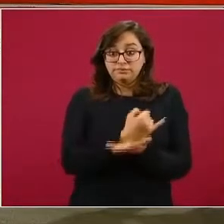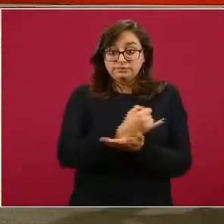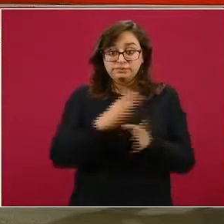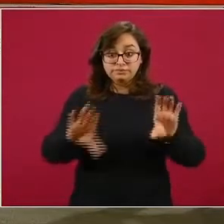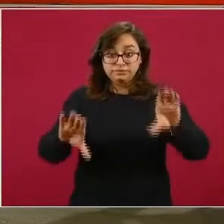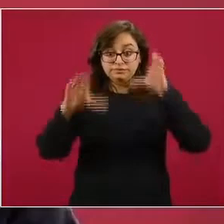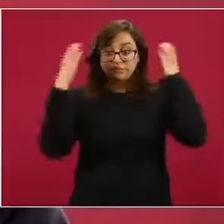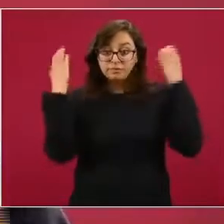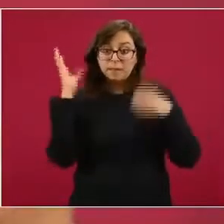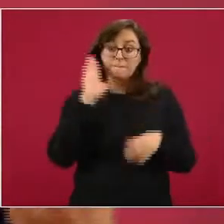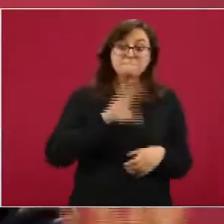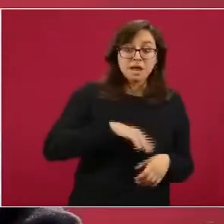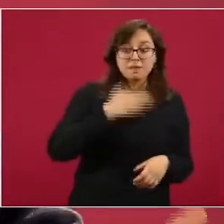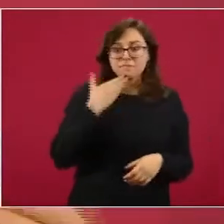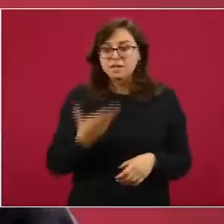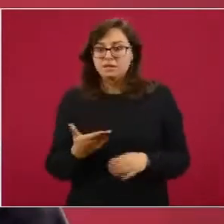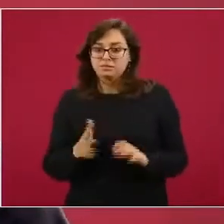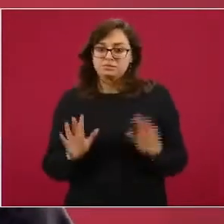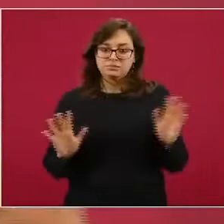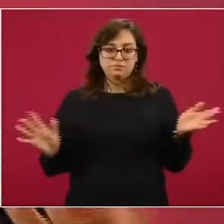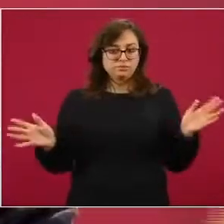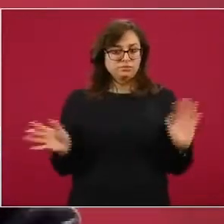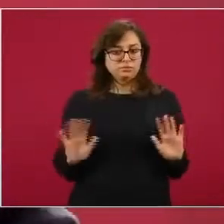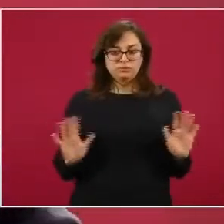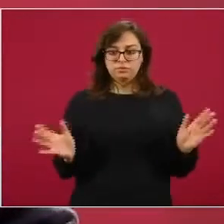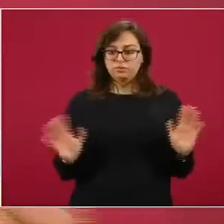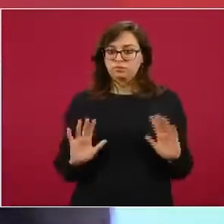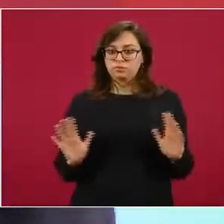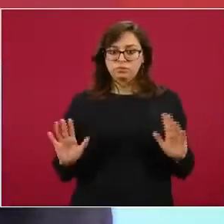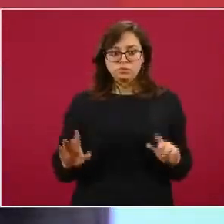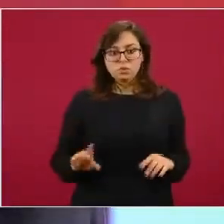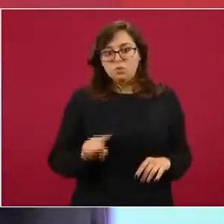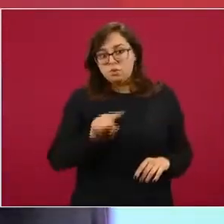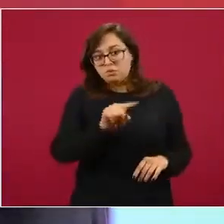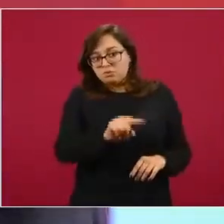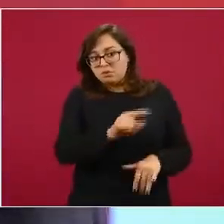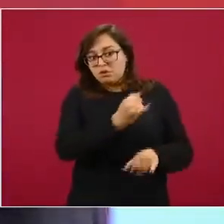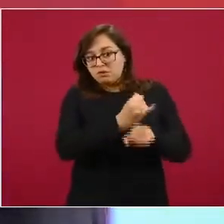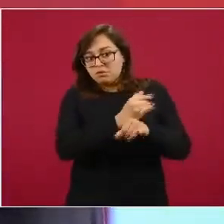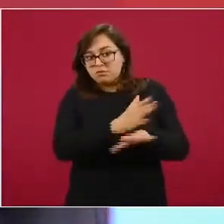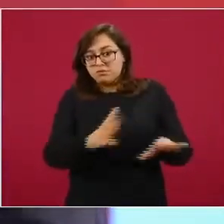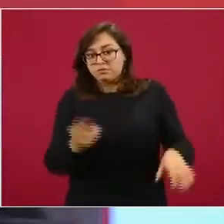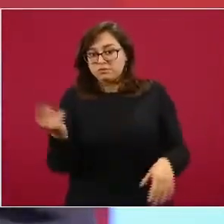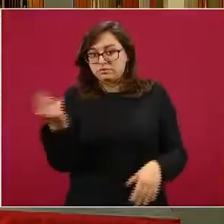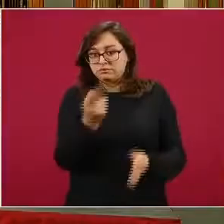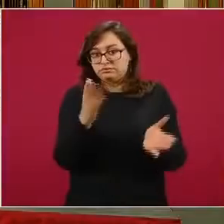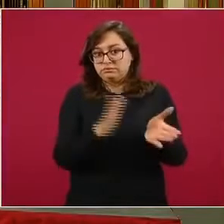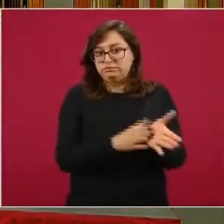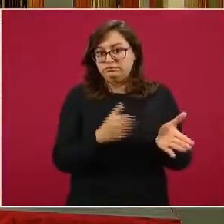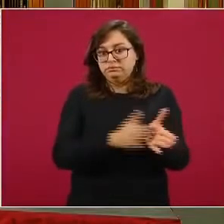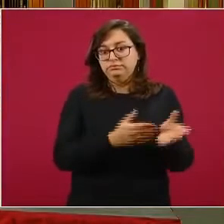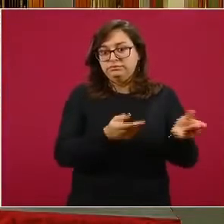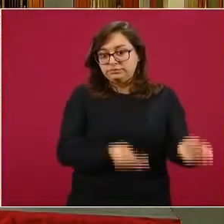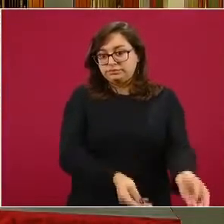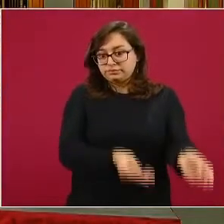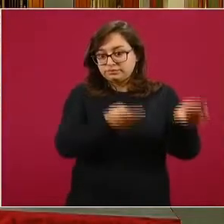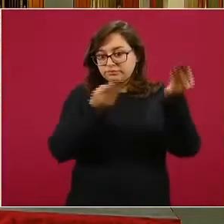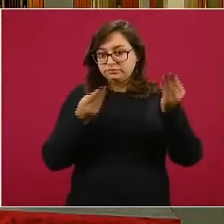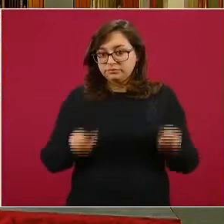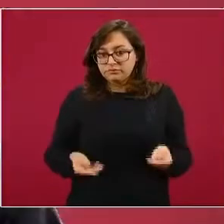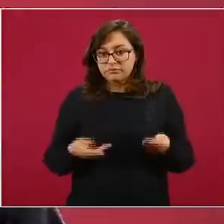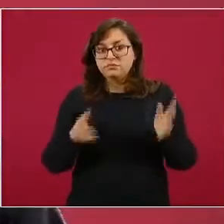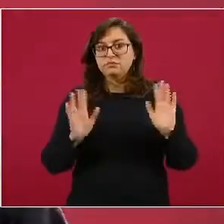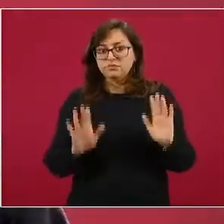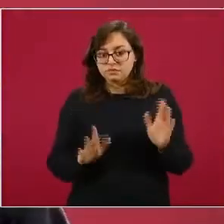nos confiere. Lo dejo en claro, no estoy estableciendo un juicio de valor, puesto que no tengo la evidencia documental en la mano, pero aprecio mucho que usted lo